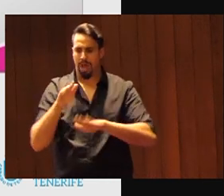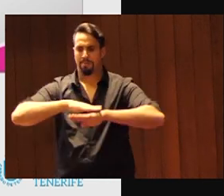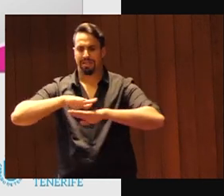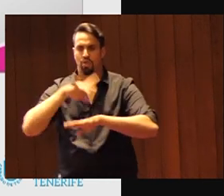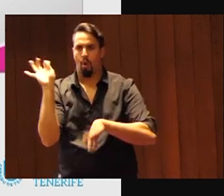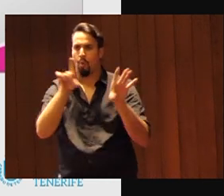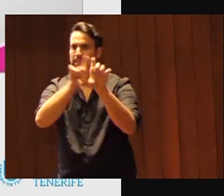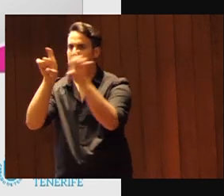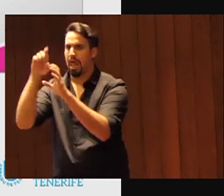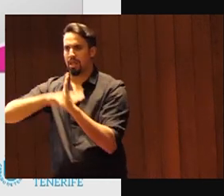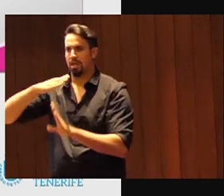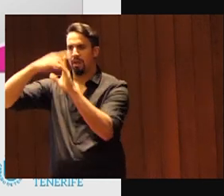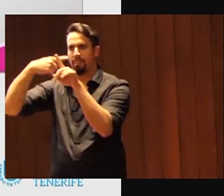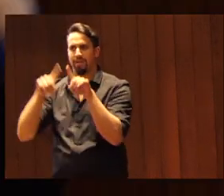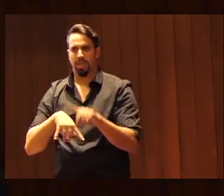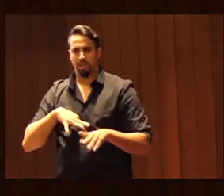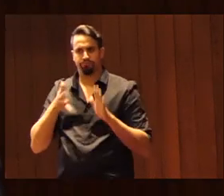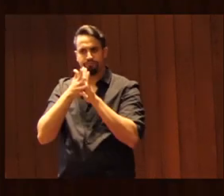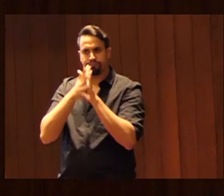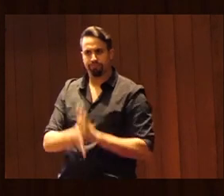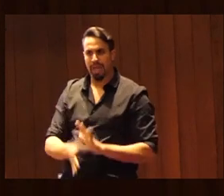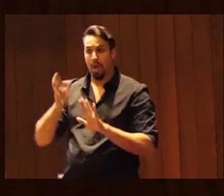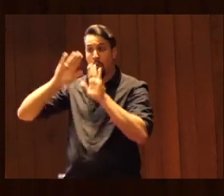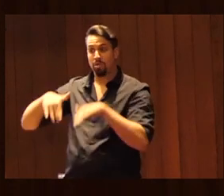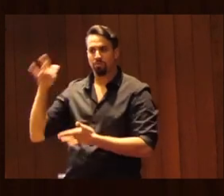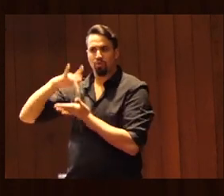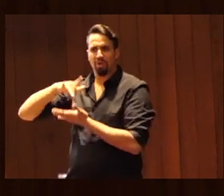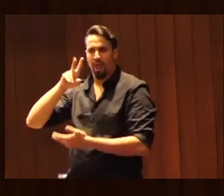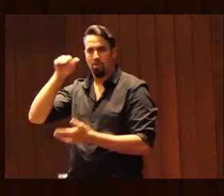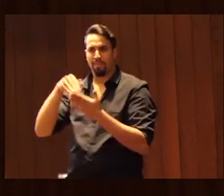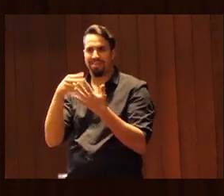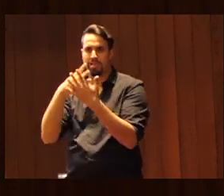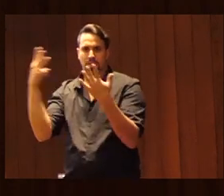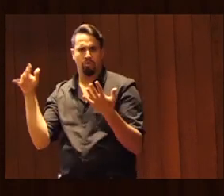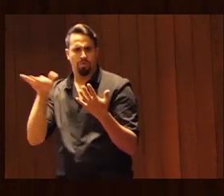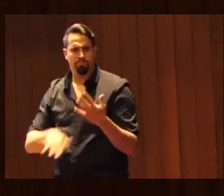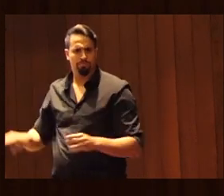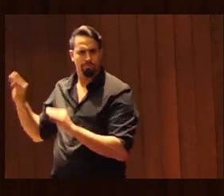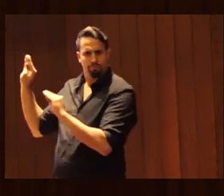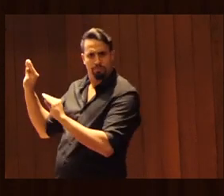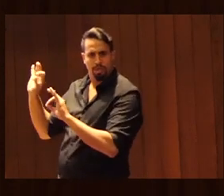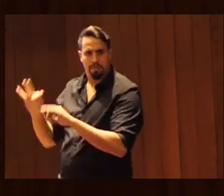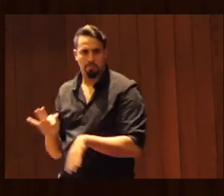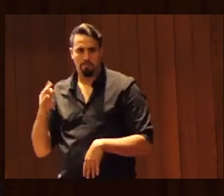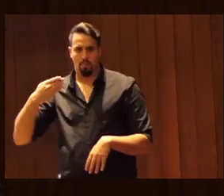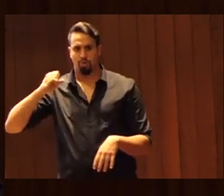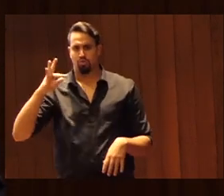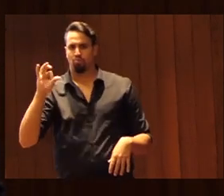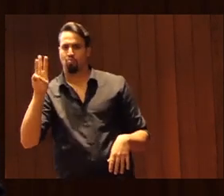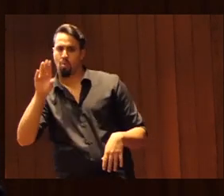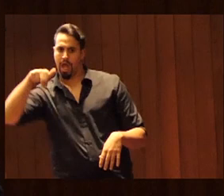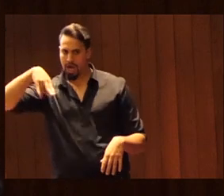o entidades de diferentes niveles. Este es el último que se celebró en 2018 en Botswana y, pues bueno, entre las cinco actuaciones